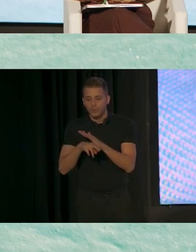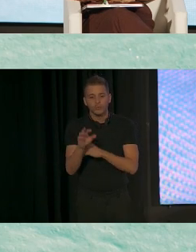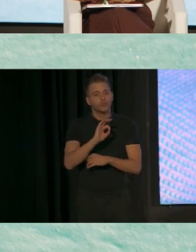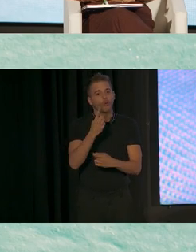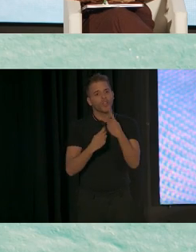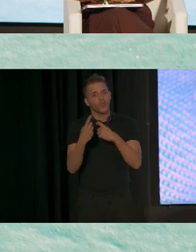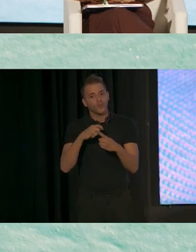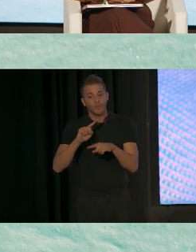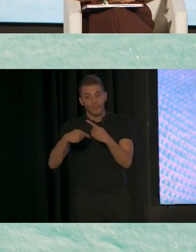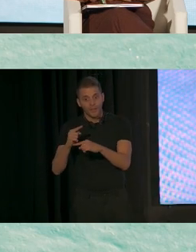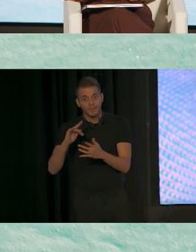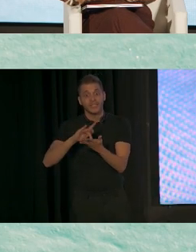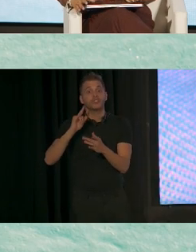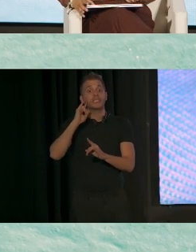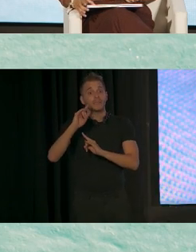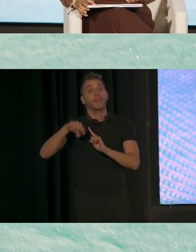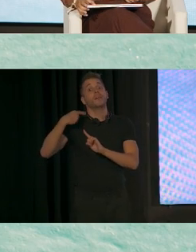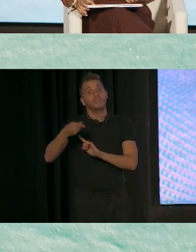familia después de la llamada.